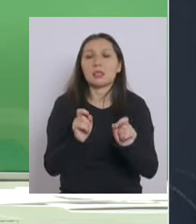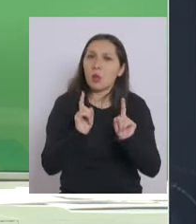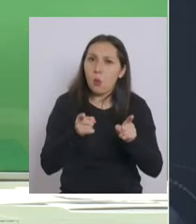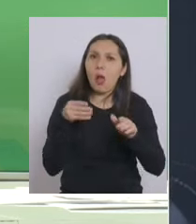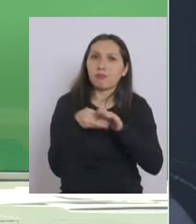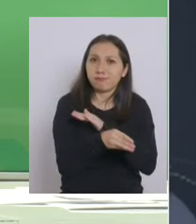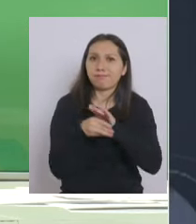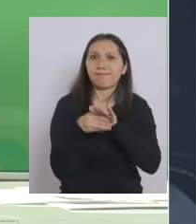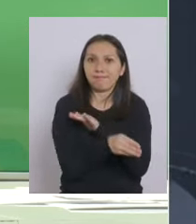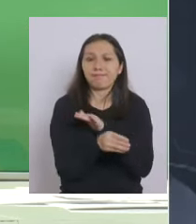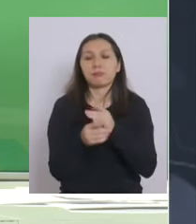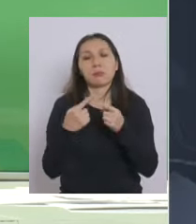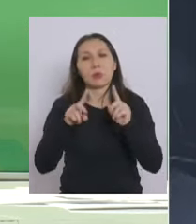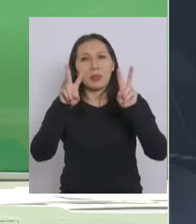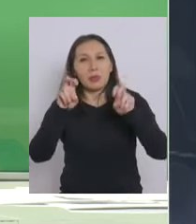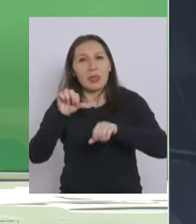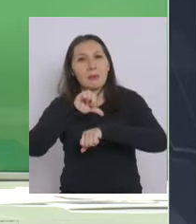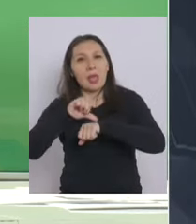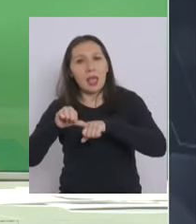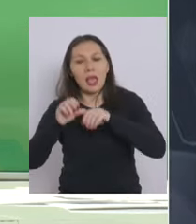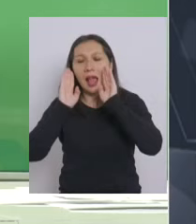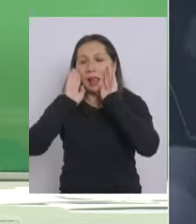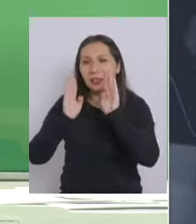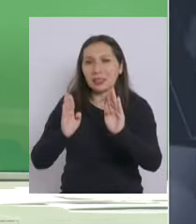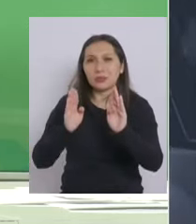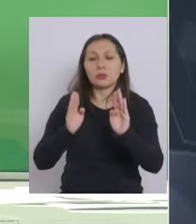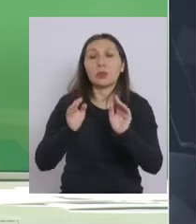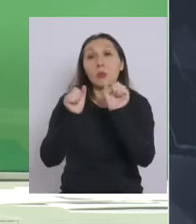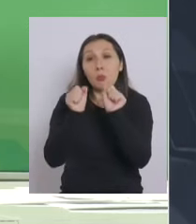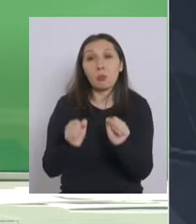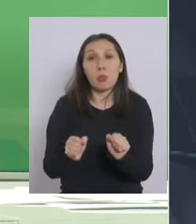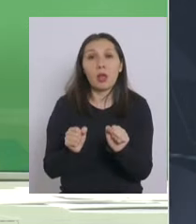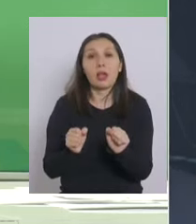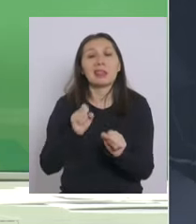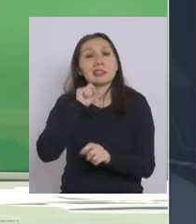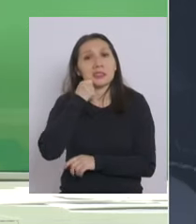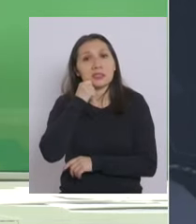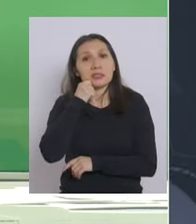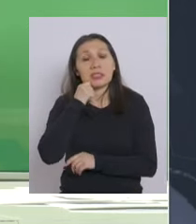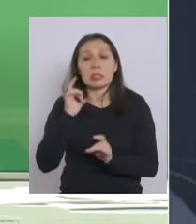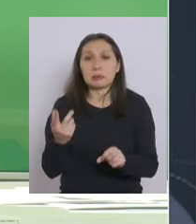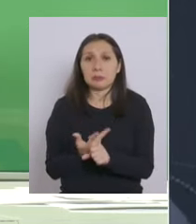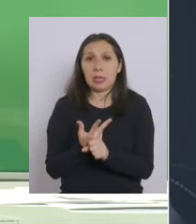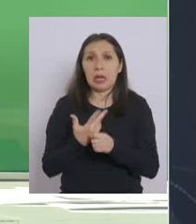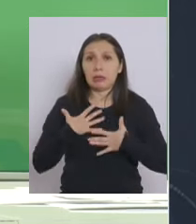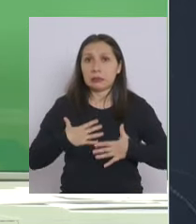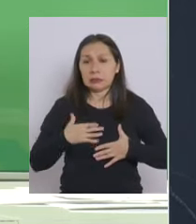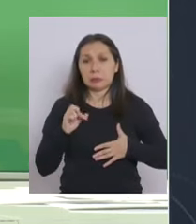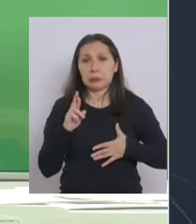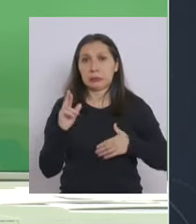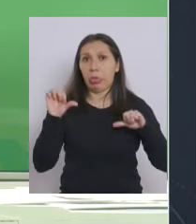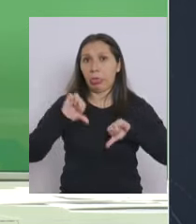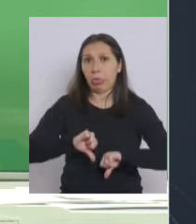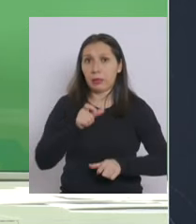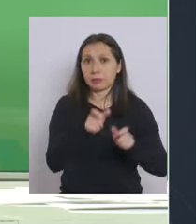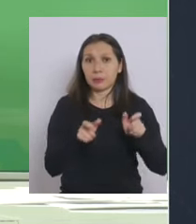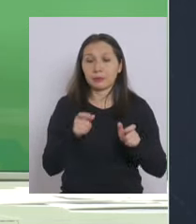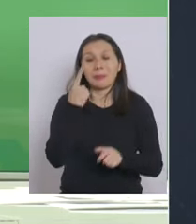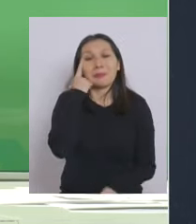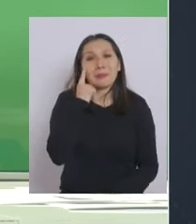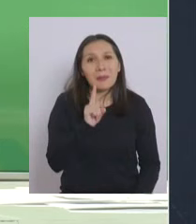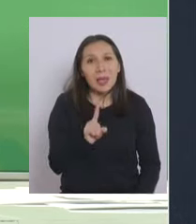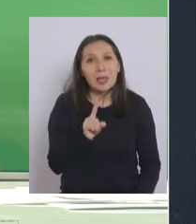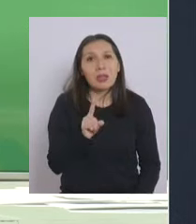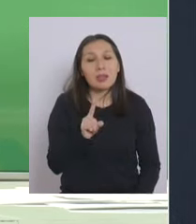aquellas cirugías y atenciones que pudiesen significar un daño para los pacientes sin